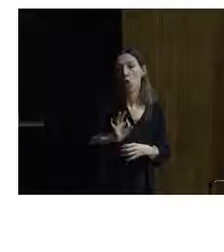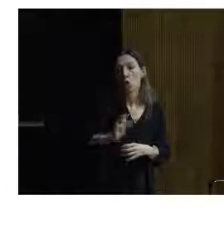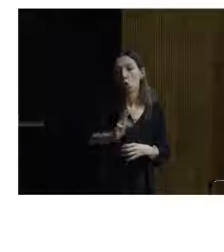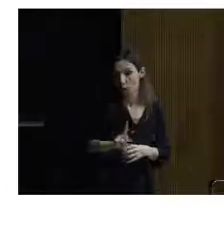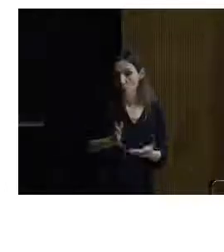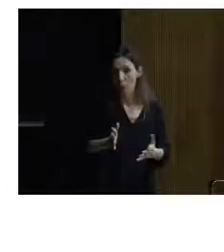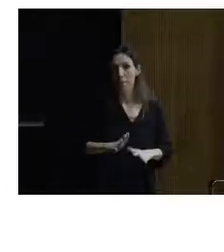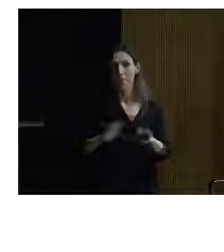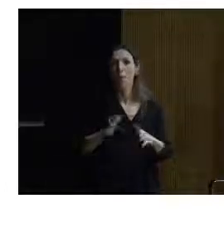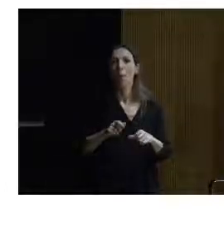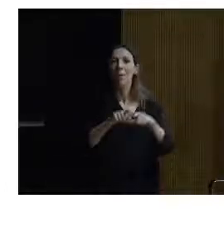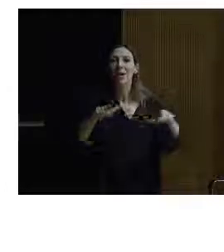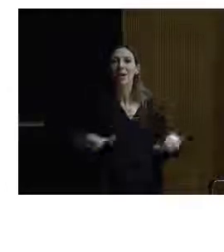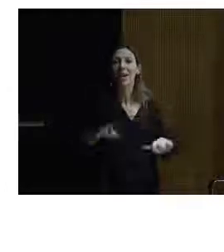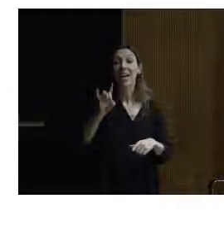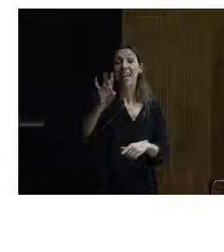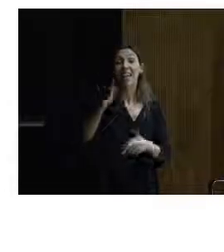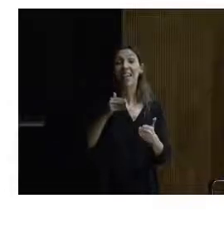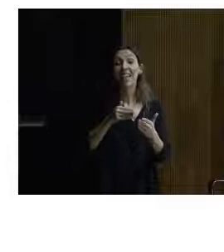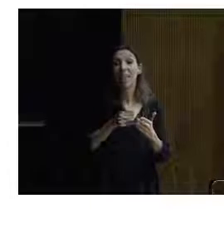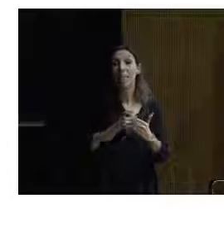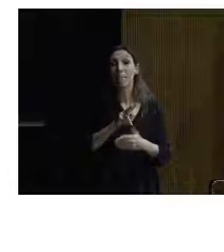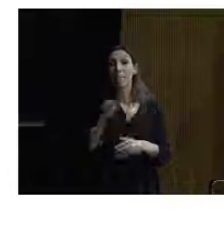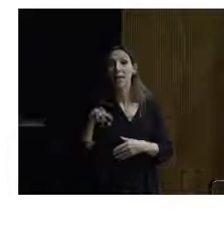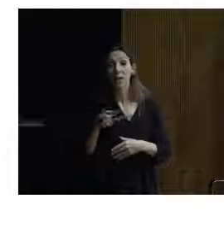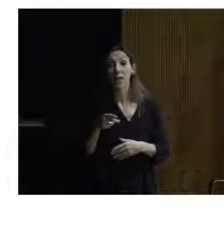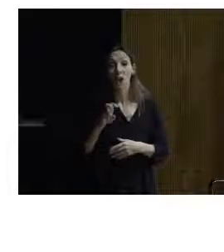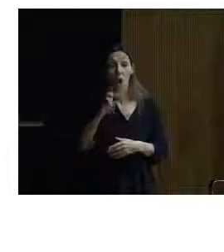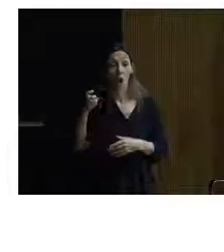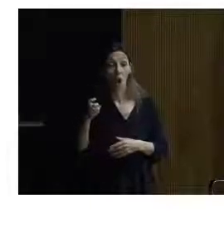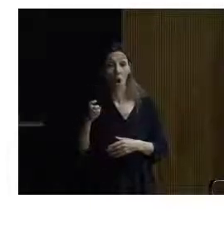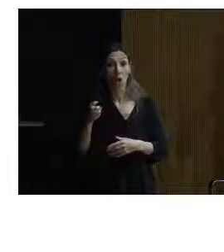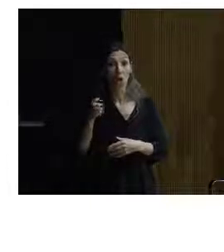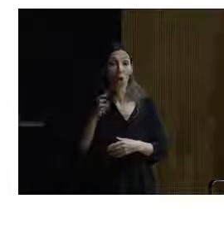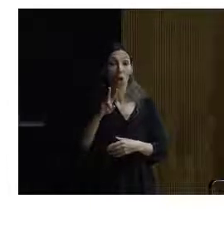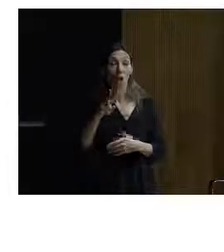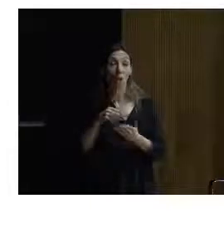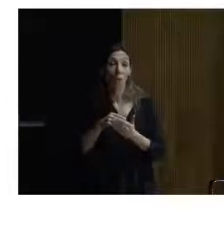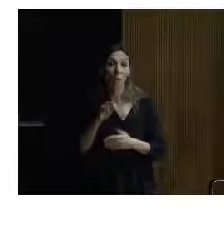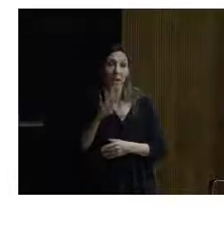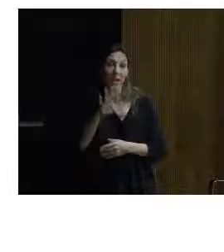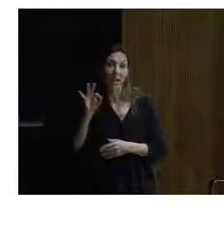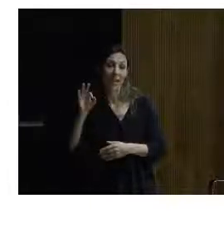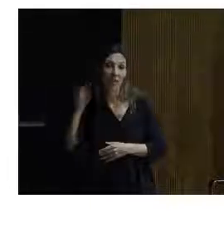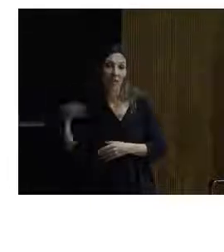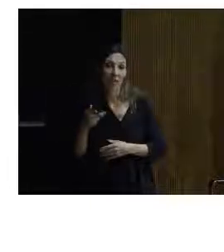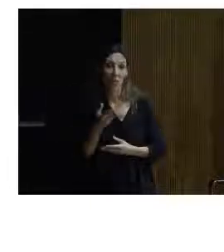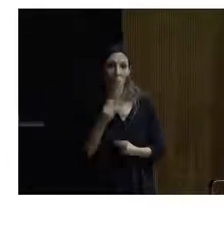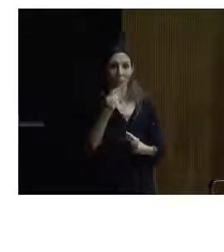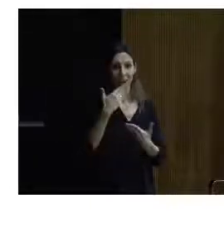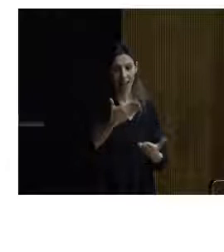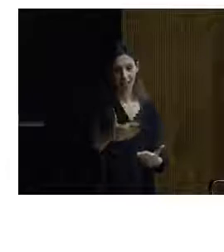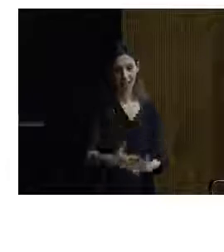Y lo demás ha costado 22.500 euros. Y es esta. Y muchísimas gracias por su atención. Gracias.